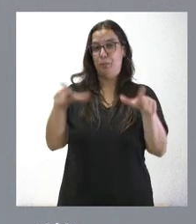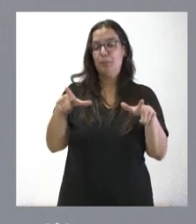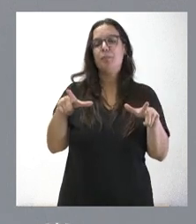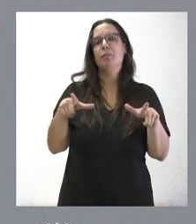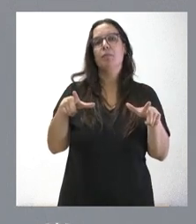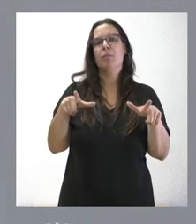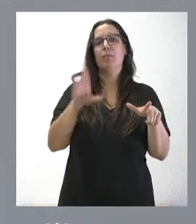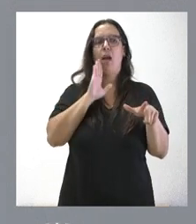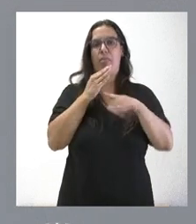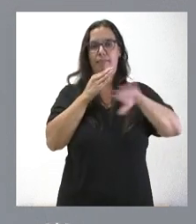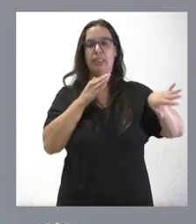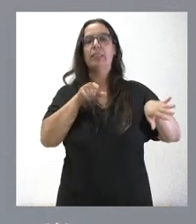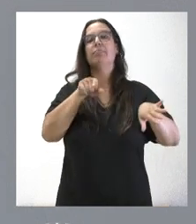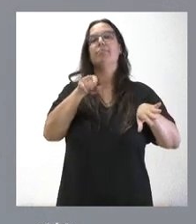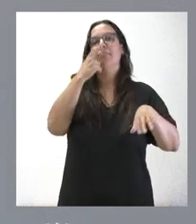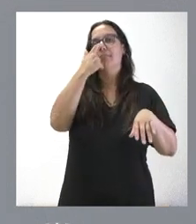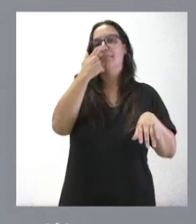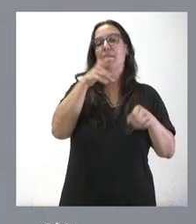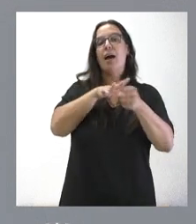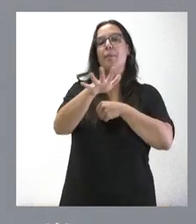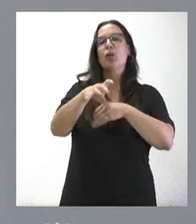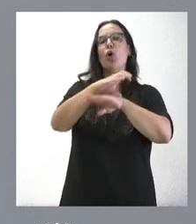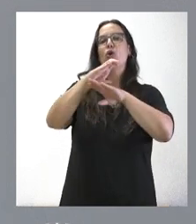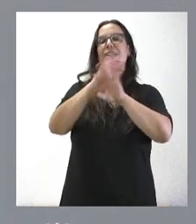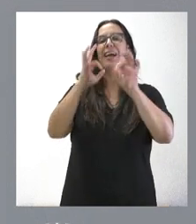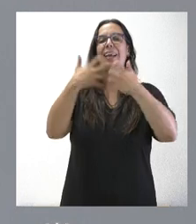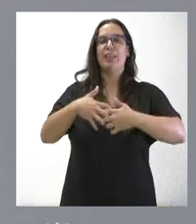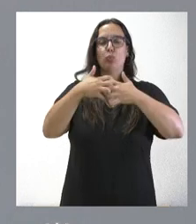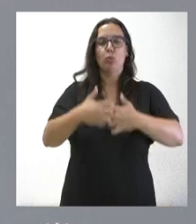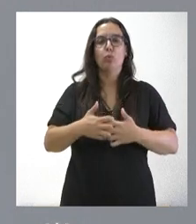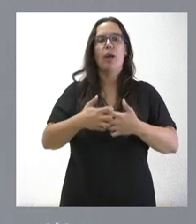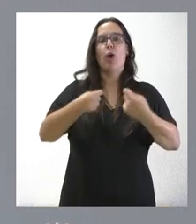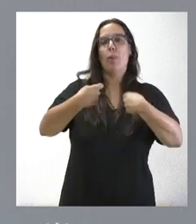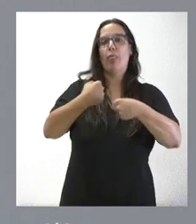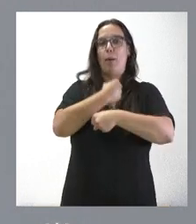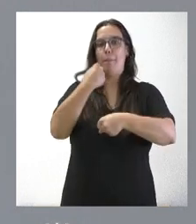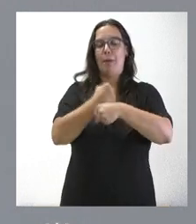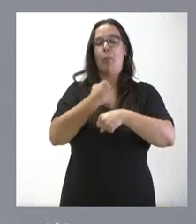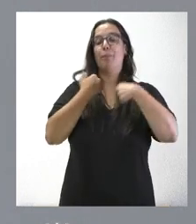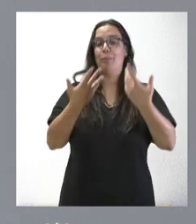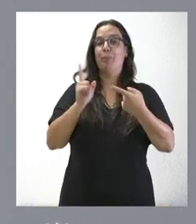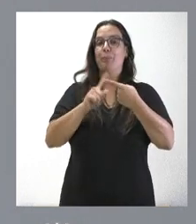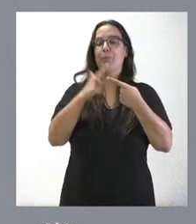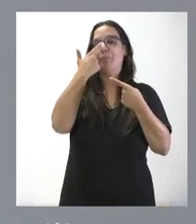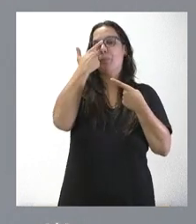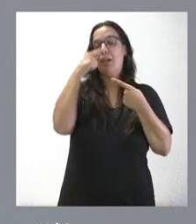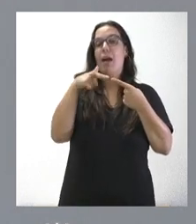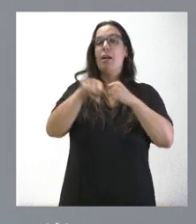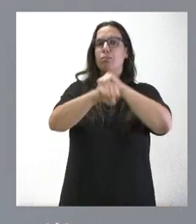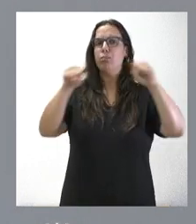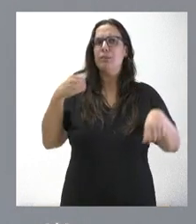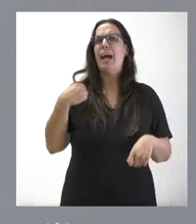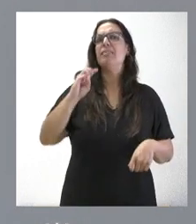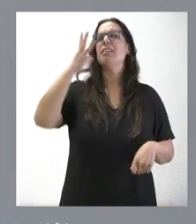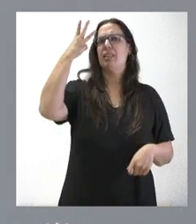distinto del anterior, naturalmente, es el que tiene que ver con el ámbito de la Consejería de Industria, Comercio y Empleo. Por un lado, se refuerza, en este caso por tercera